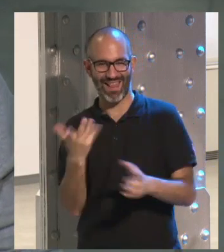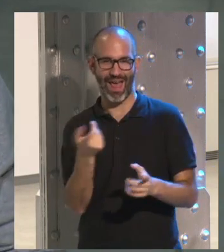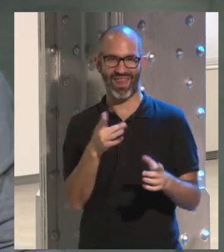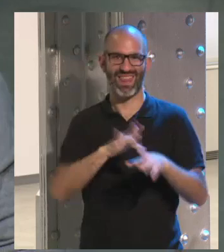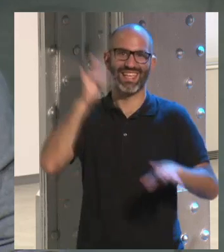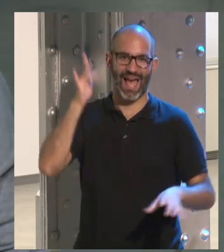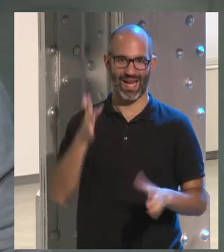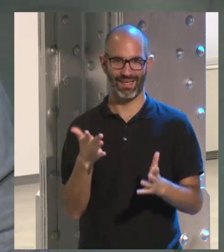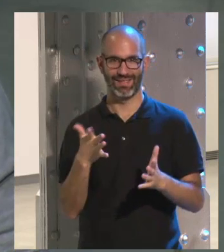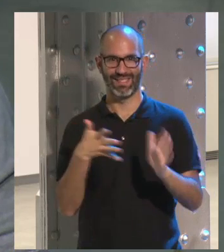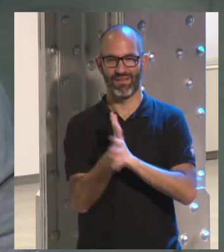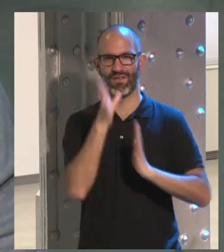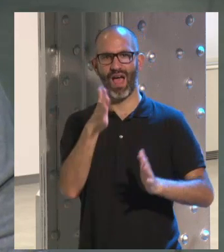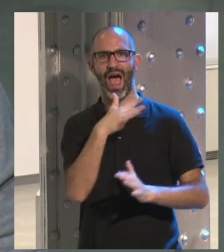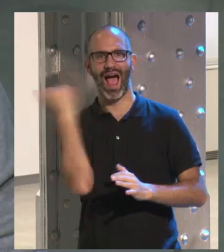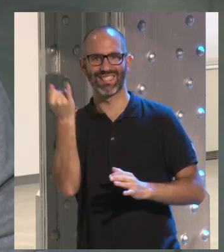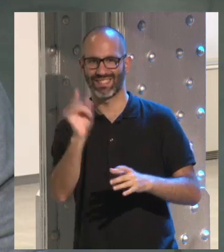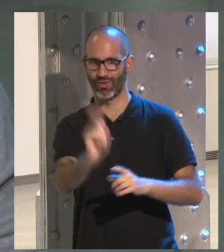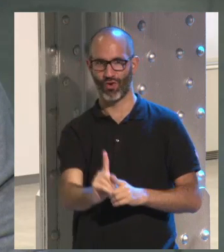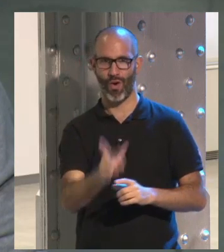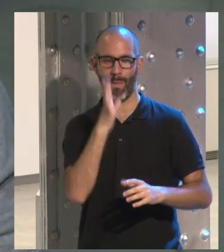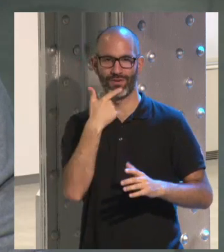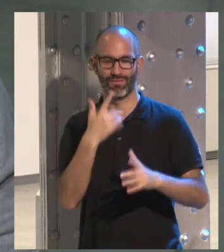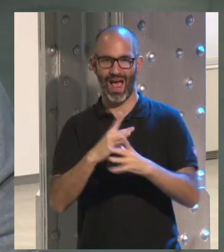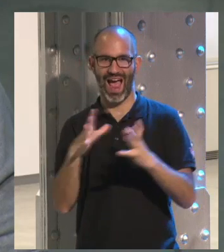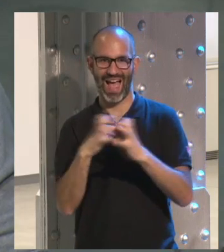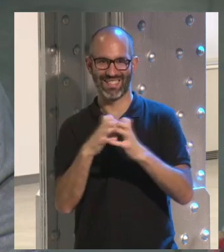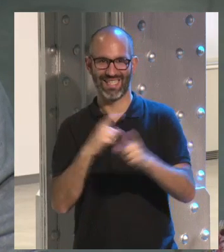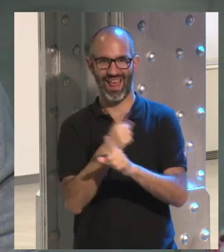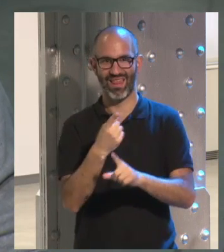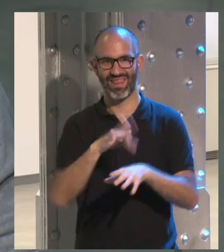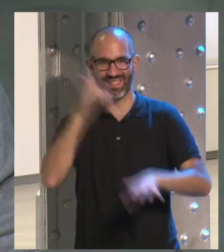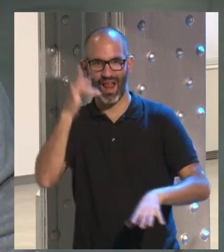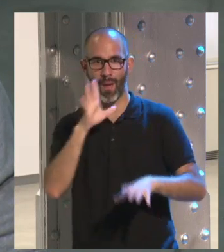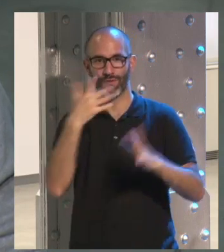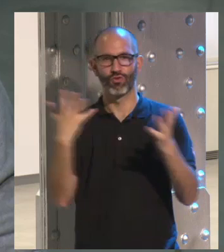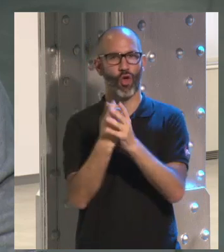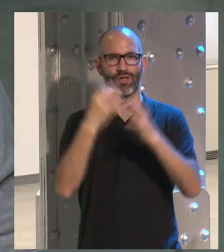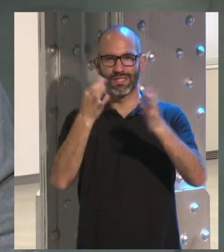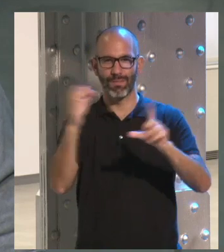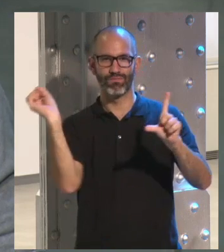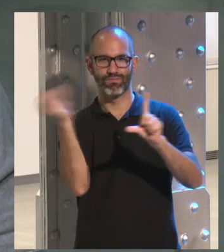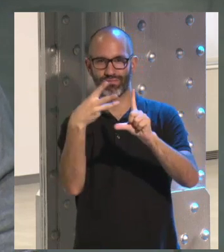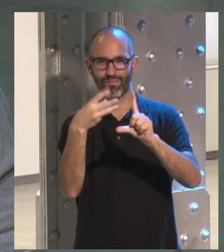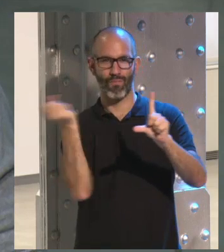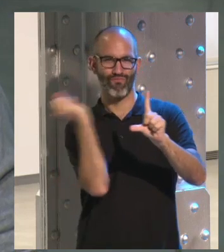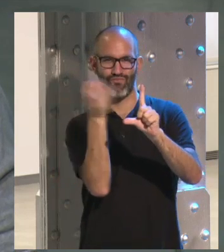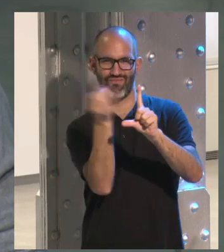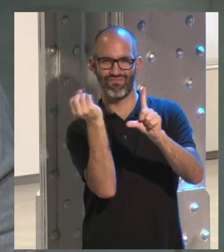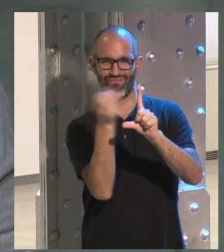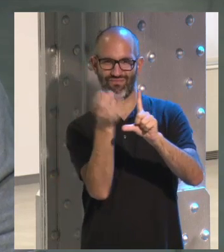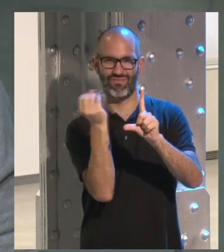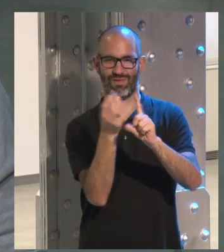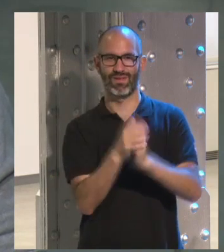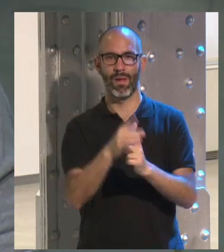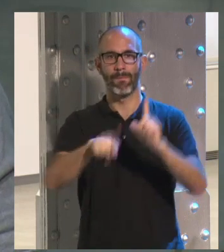así, porque no controlan demasiado eso. Todos conectados, todos subiendo fotos y vídeos. Si no las subes, no estás. Hay más